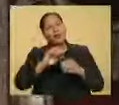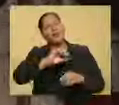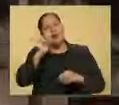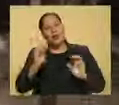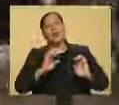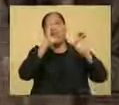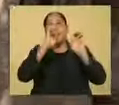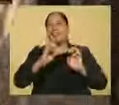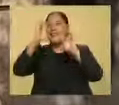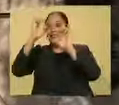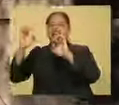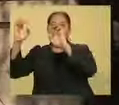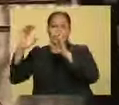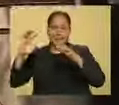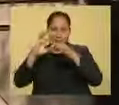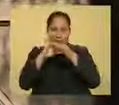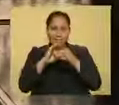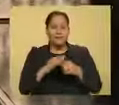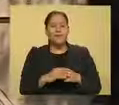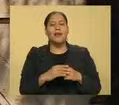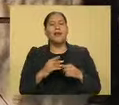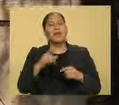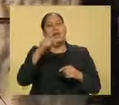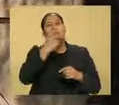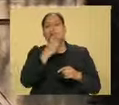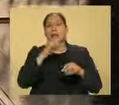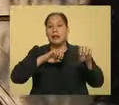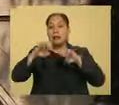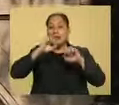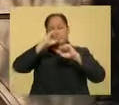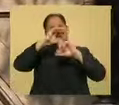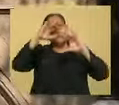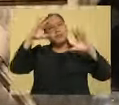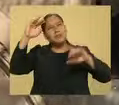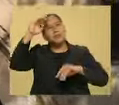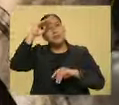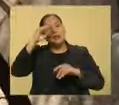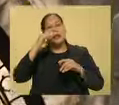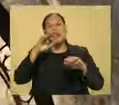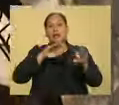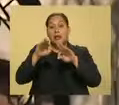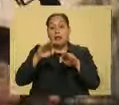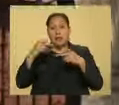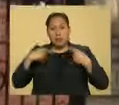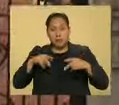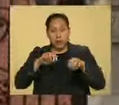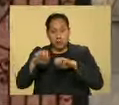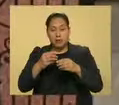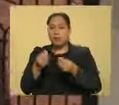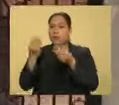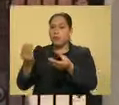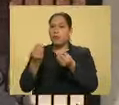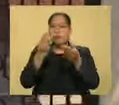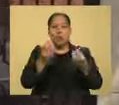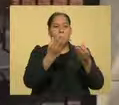habitacional. Era con mucha visión el empresario que dio a sus trabajadores, a sus empleados, pues,